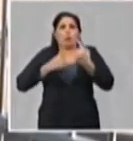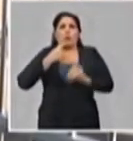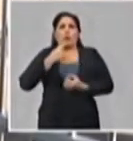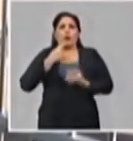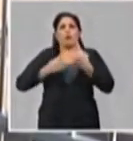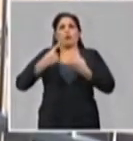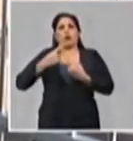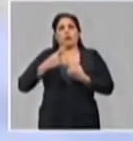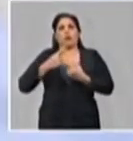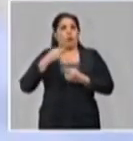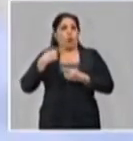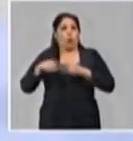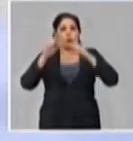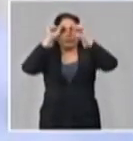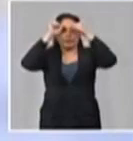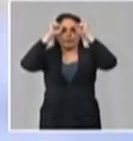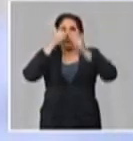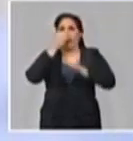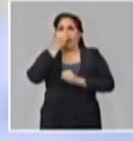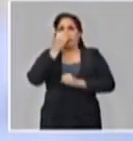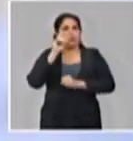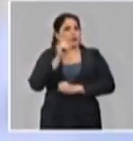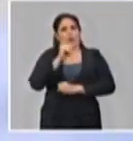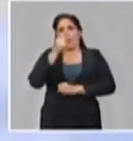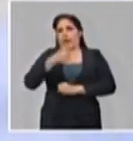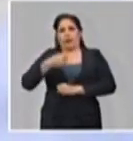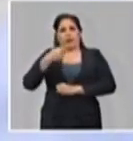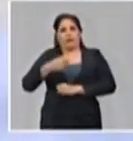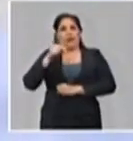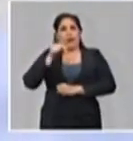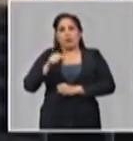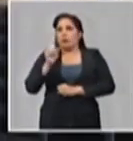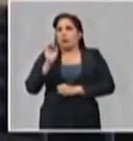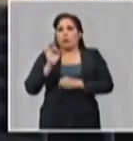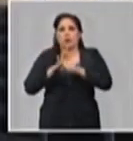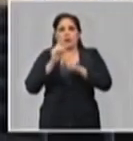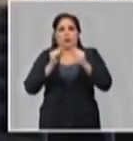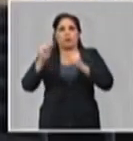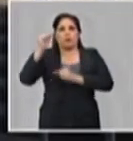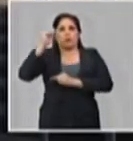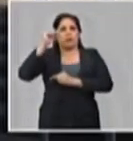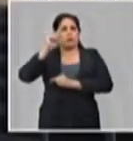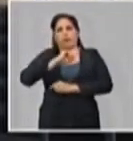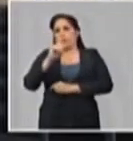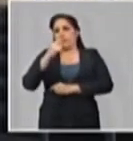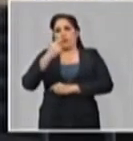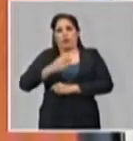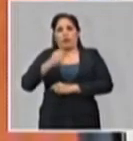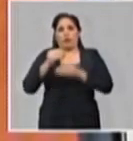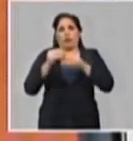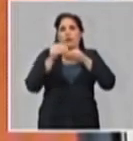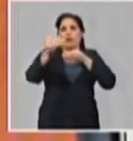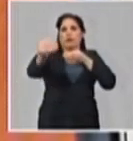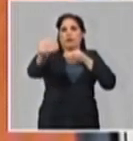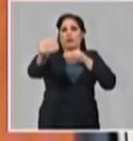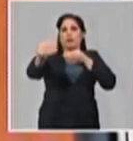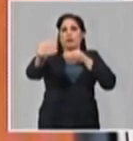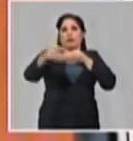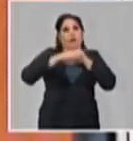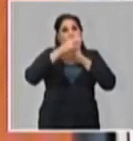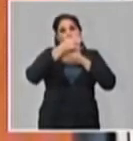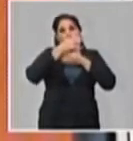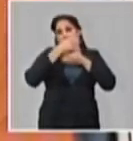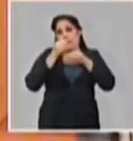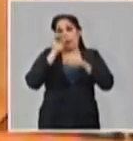Evitar tocarse los ojos, la madre y la boca que está reconocido como la principal puesta de entrada de este virus. Mantener la distancia, me hablaran